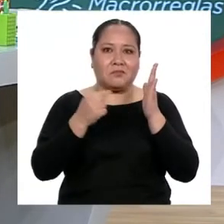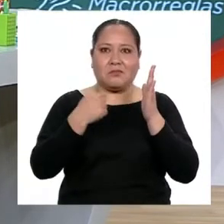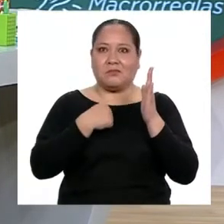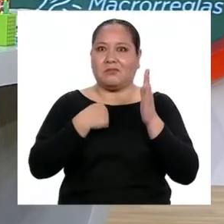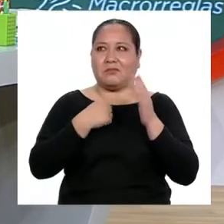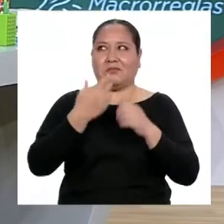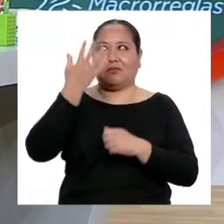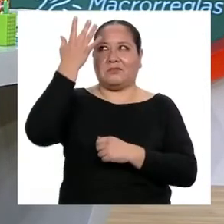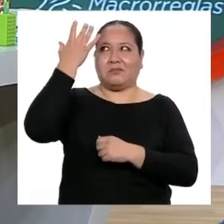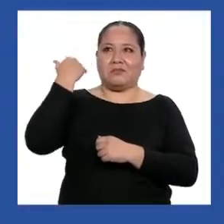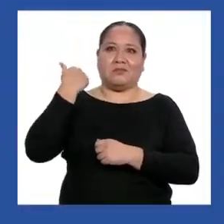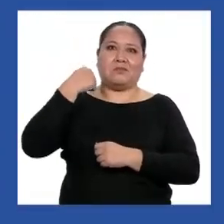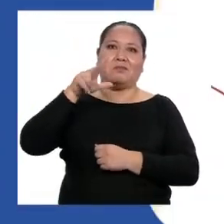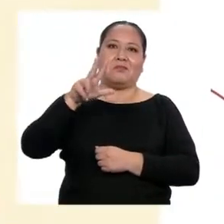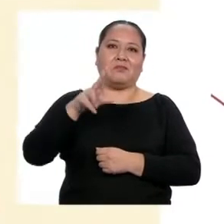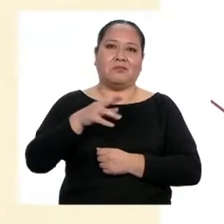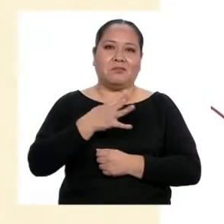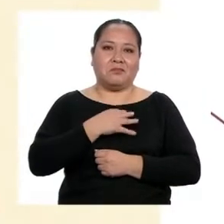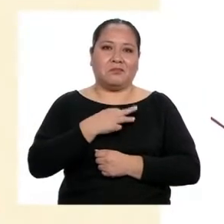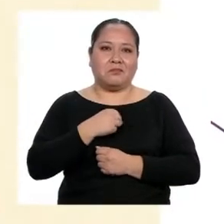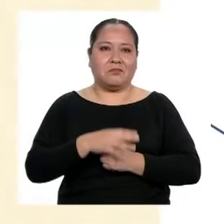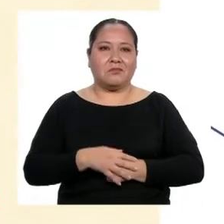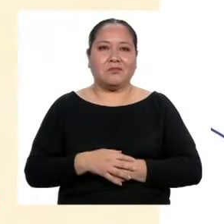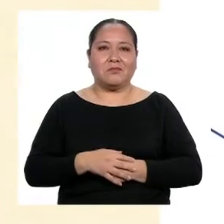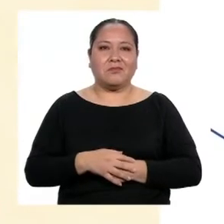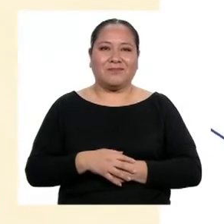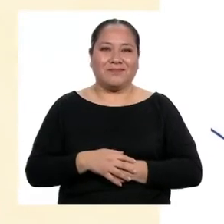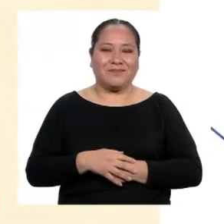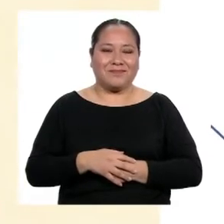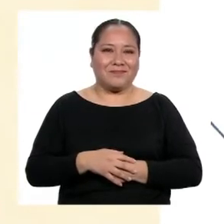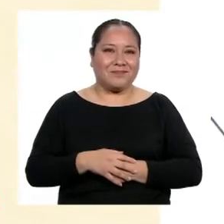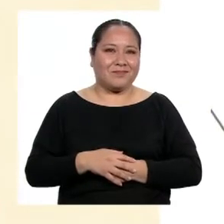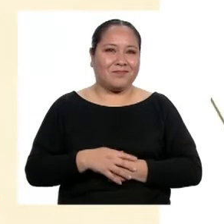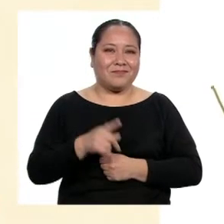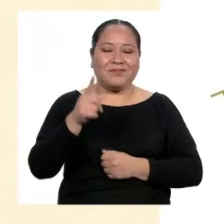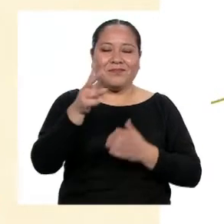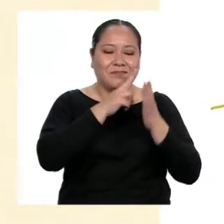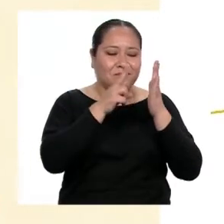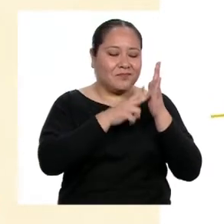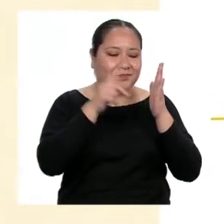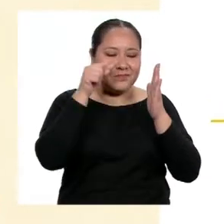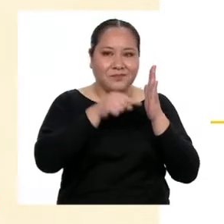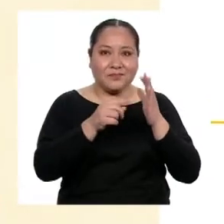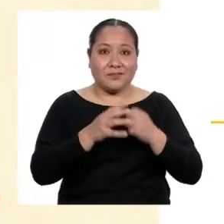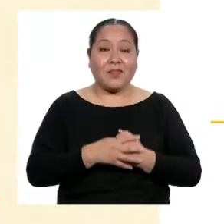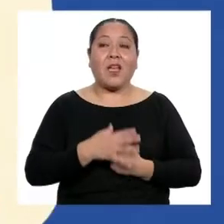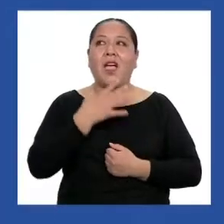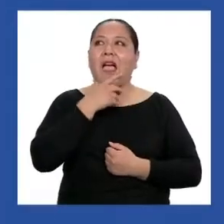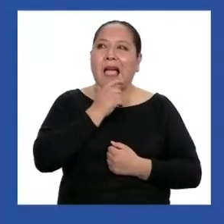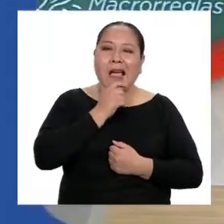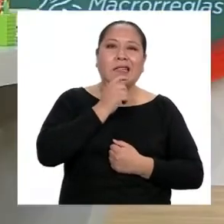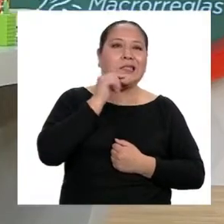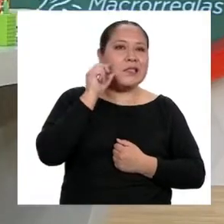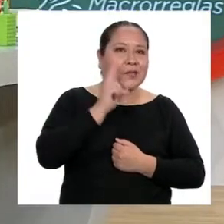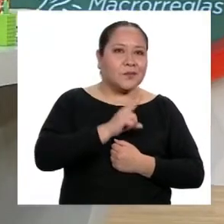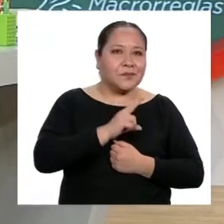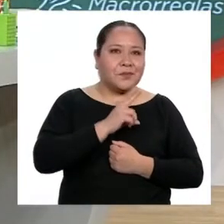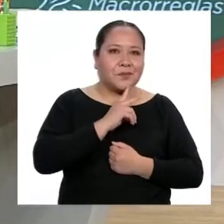yo tenía 13 años. Bueno, ¿y de qué trata el párrafo? A ver,